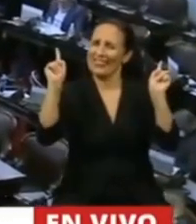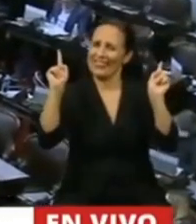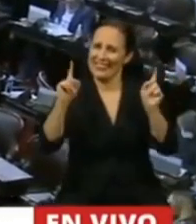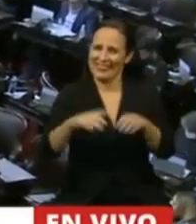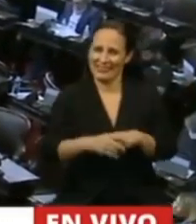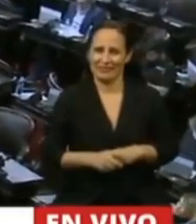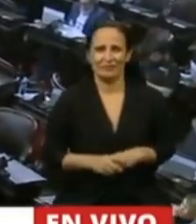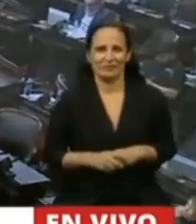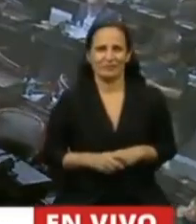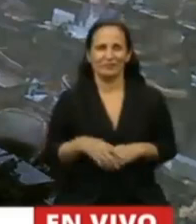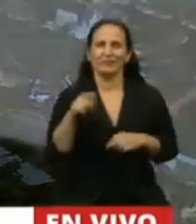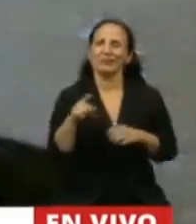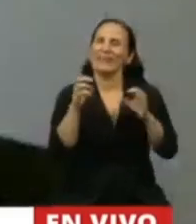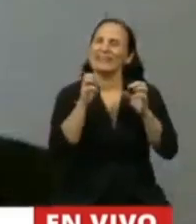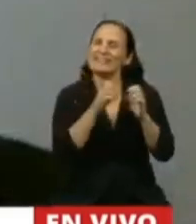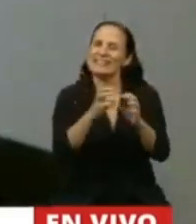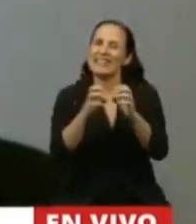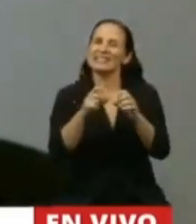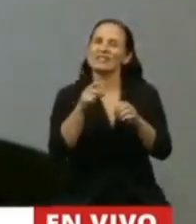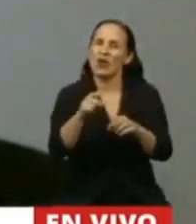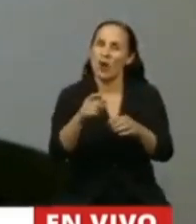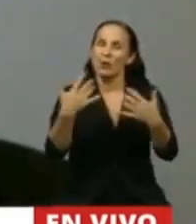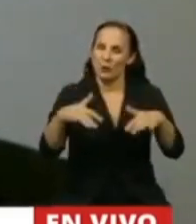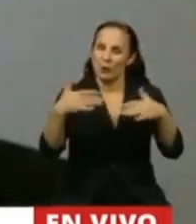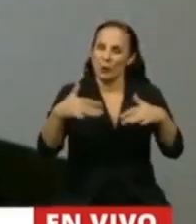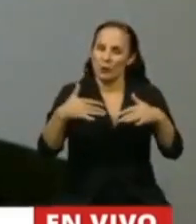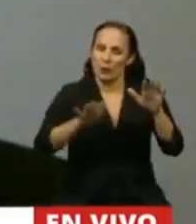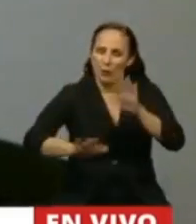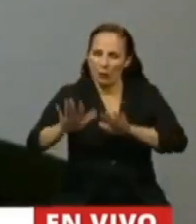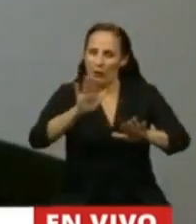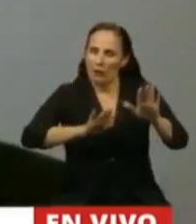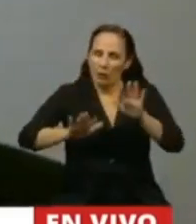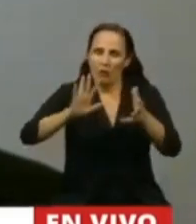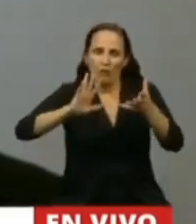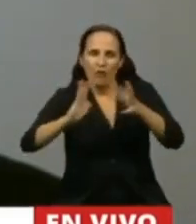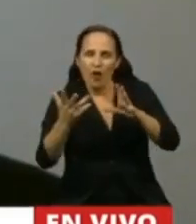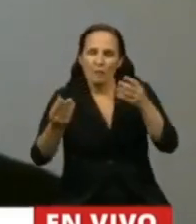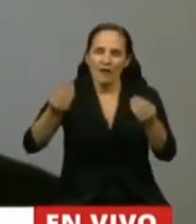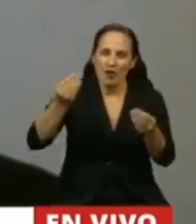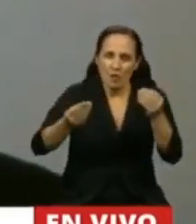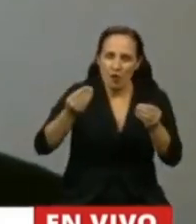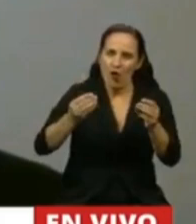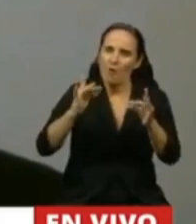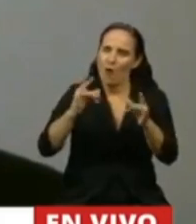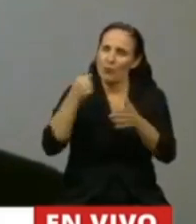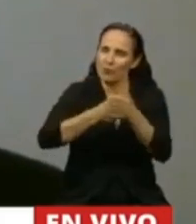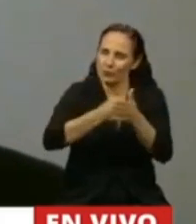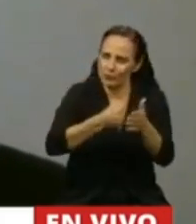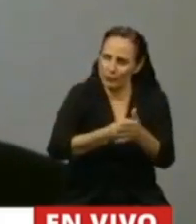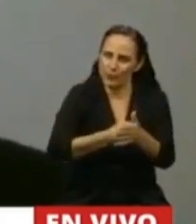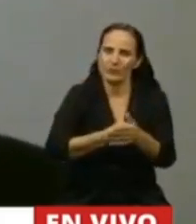Una sesión que costó trabajo encontrar la forma. Una sesión